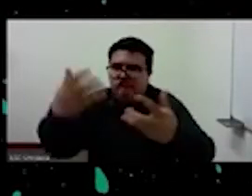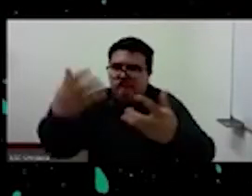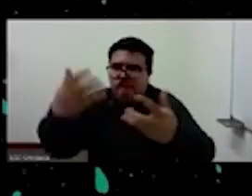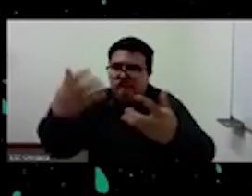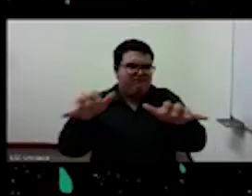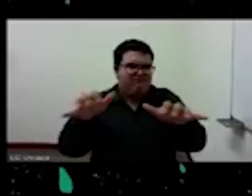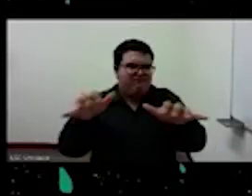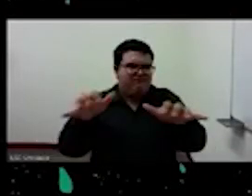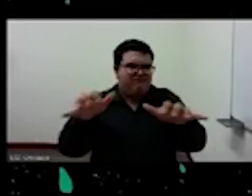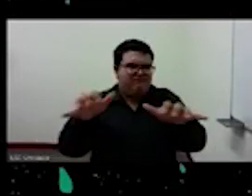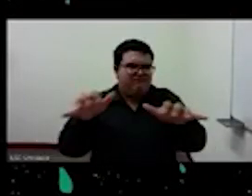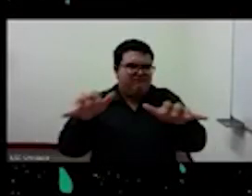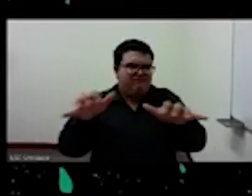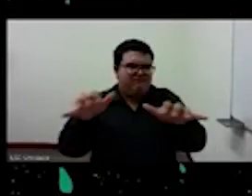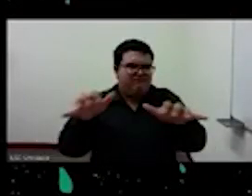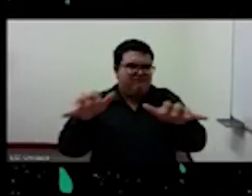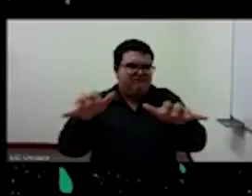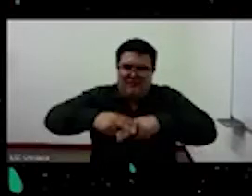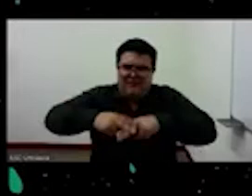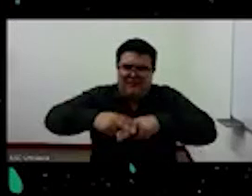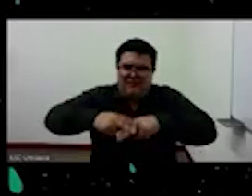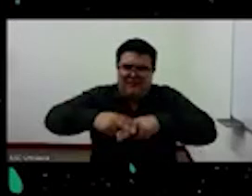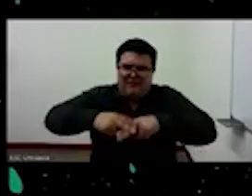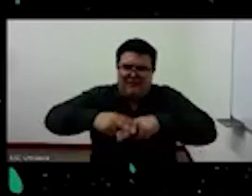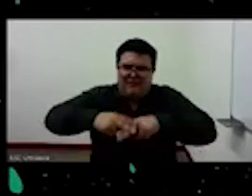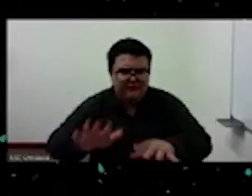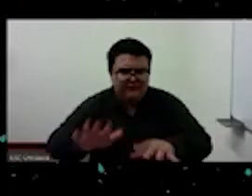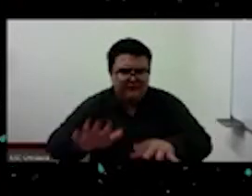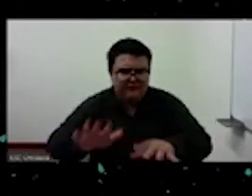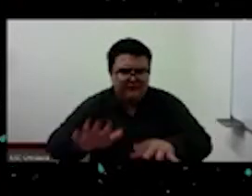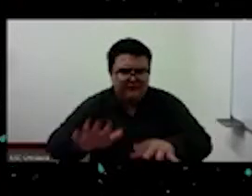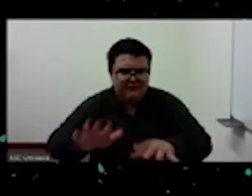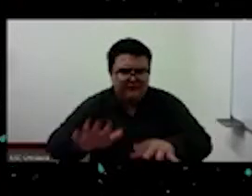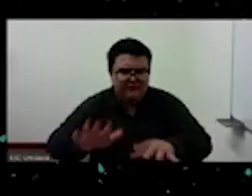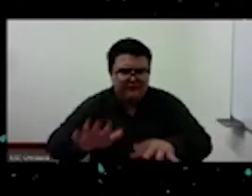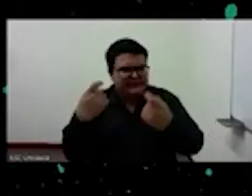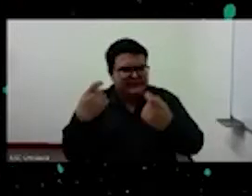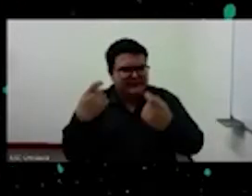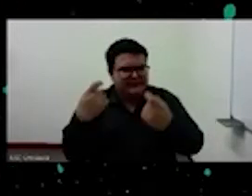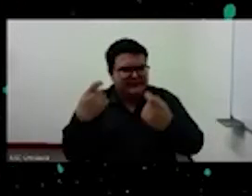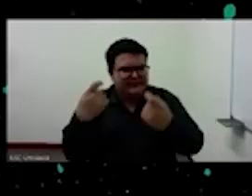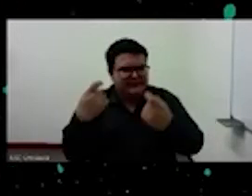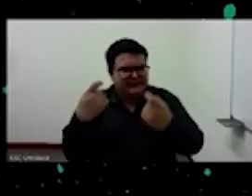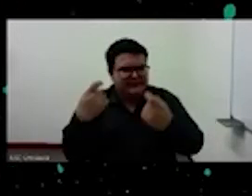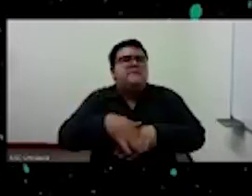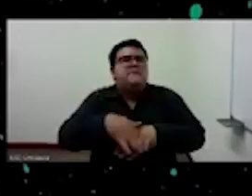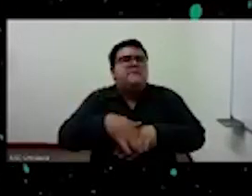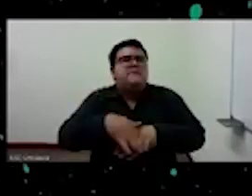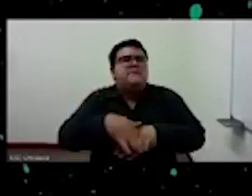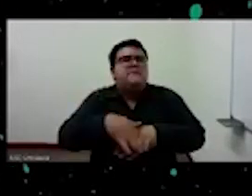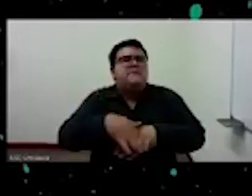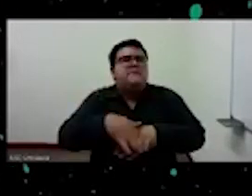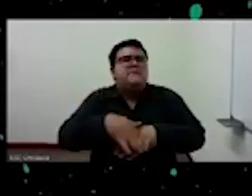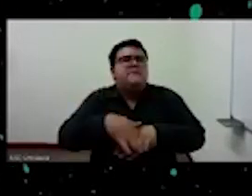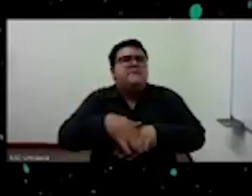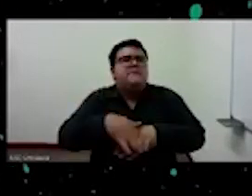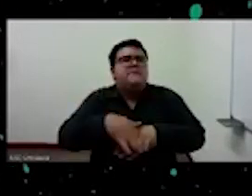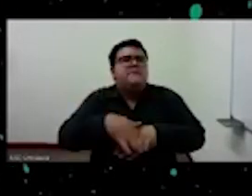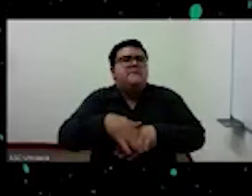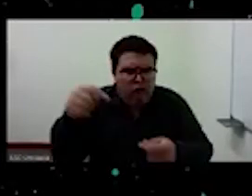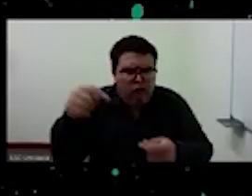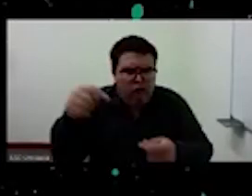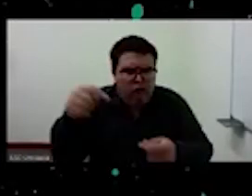productividad física y sobre todo mental esta aceleración ha producido está produciendo